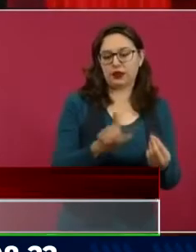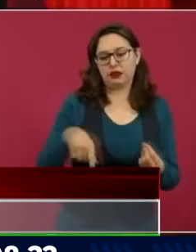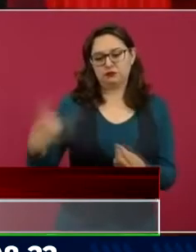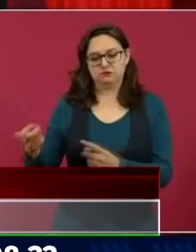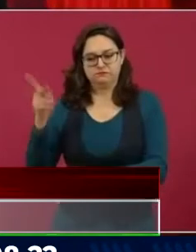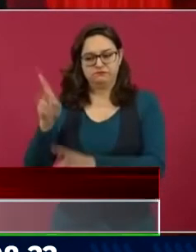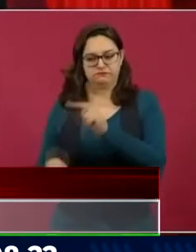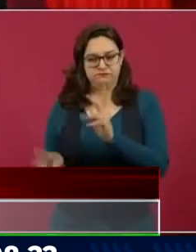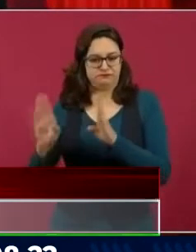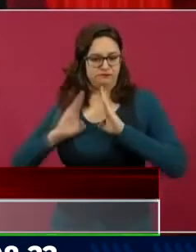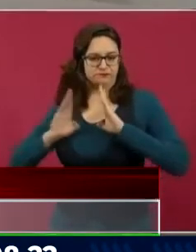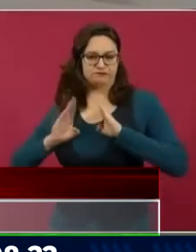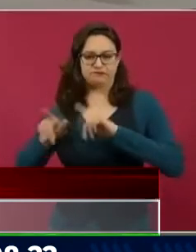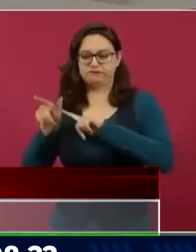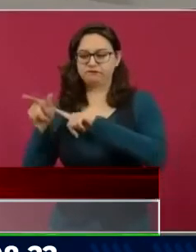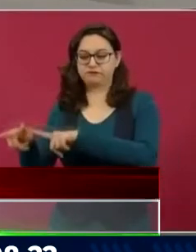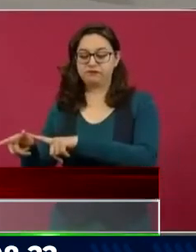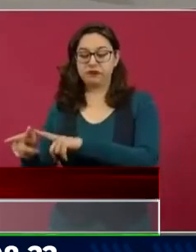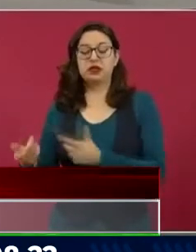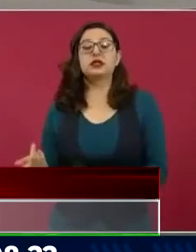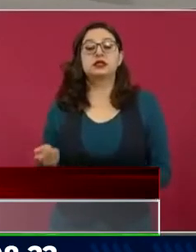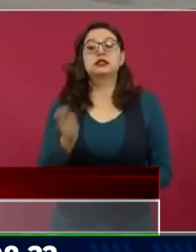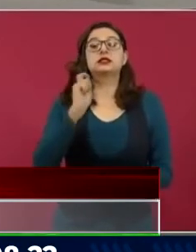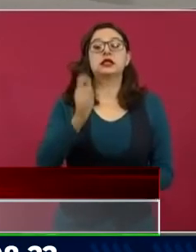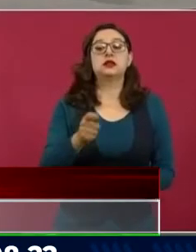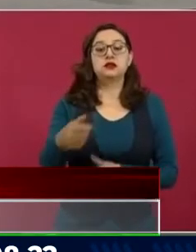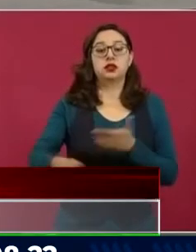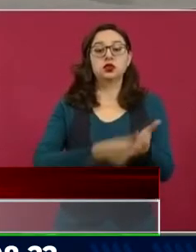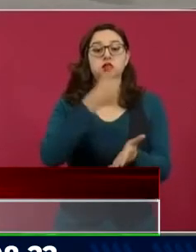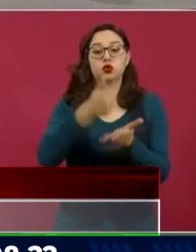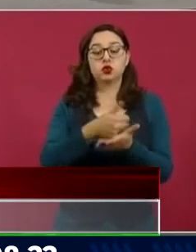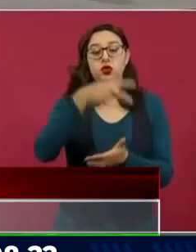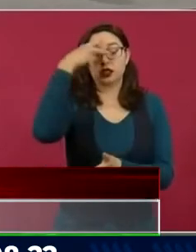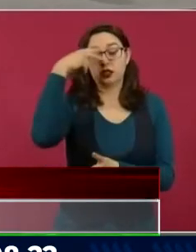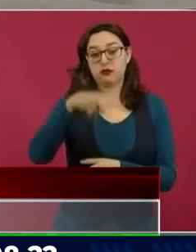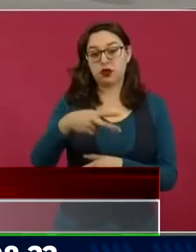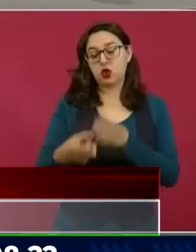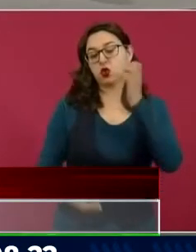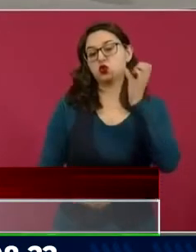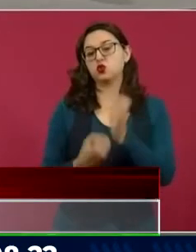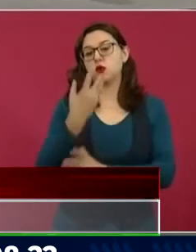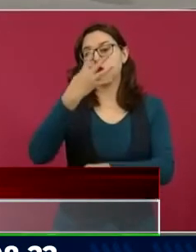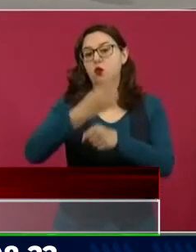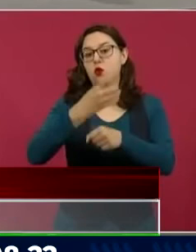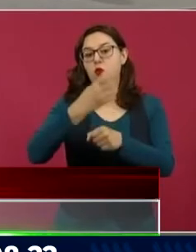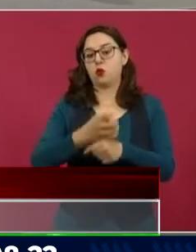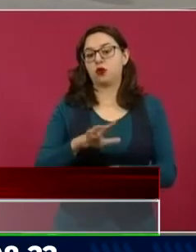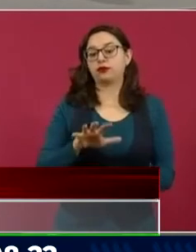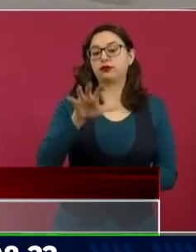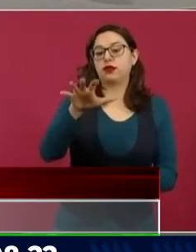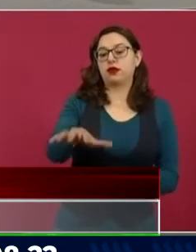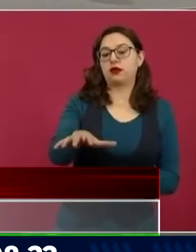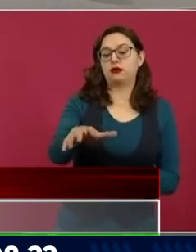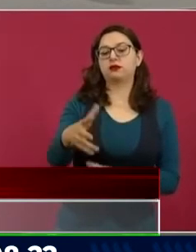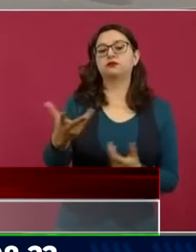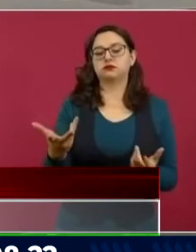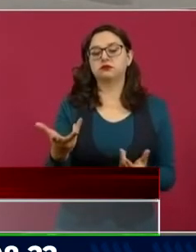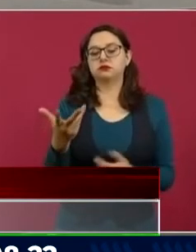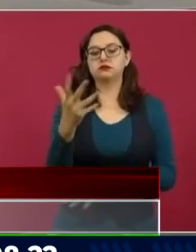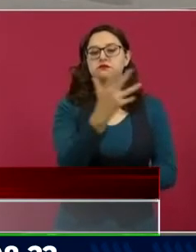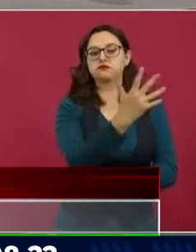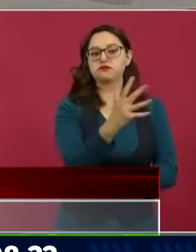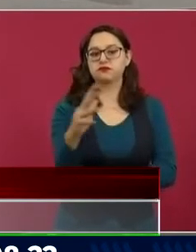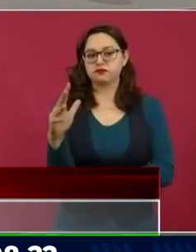un nuevo parque, un nuevo bosque de 88 hectáreas, que es la cuarta sección del bosque, que se integra con las tres primeras